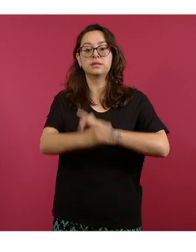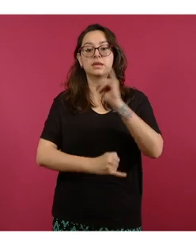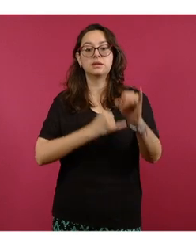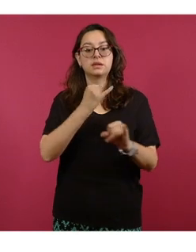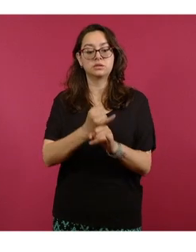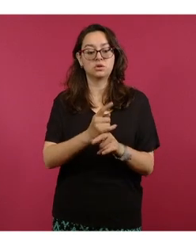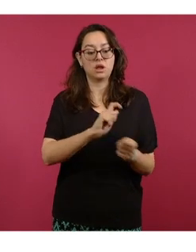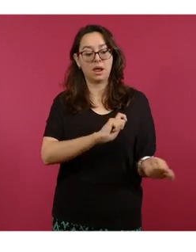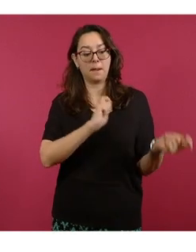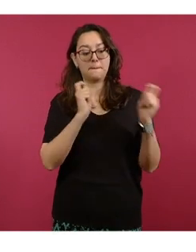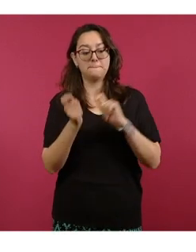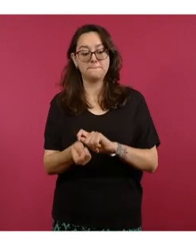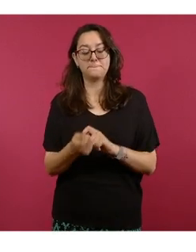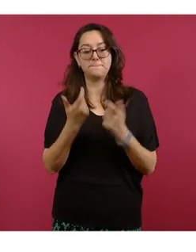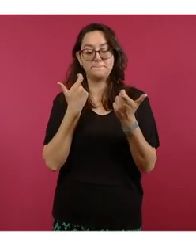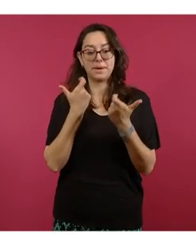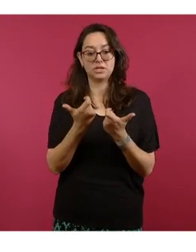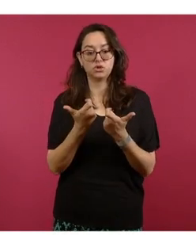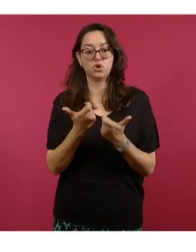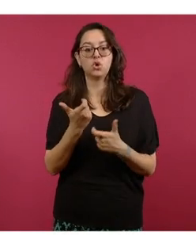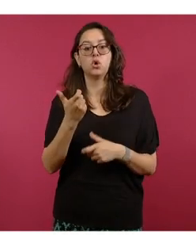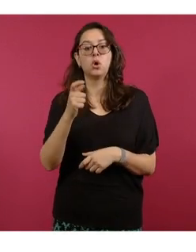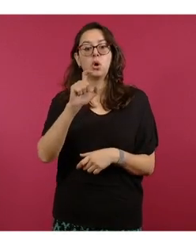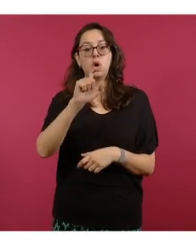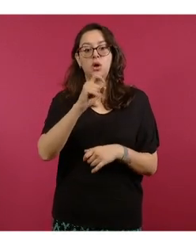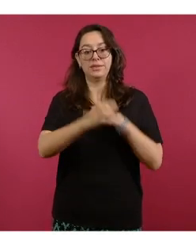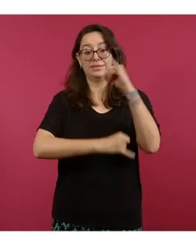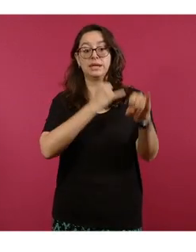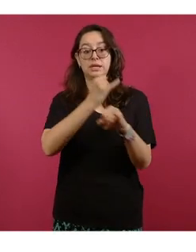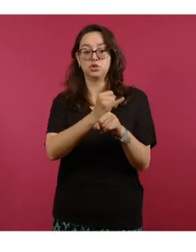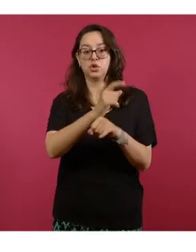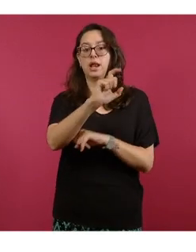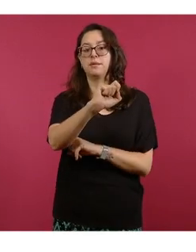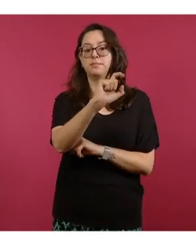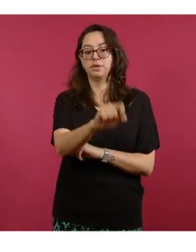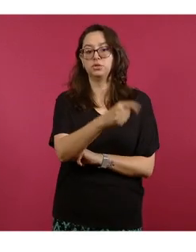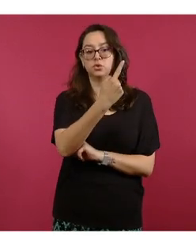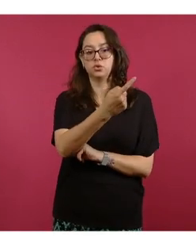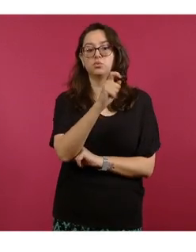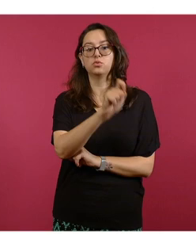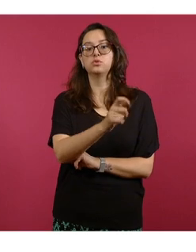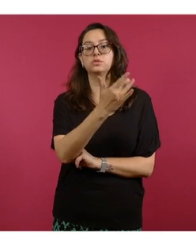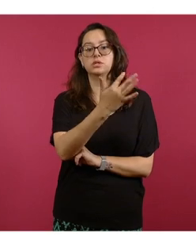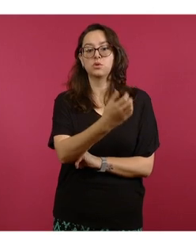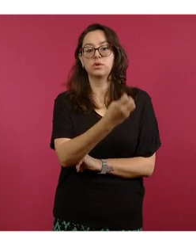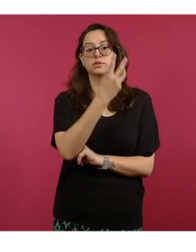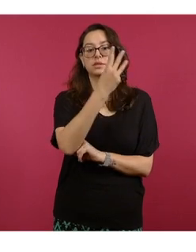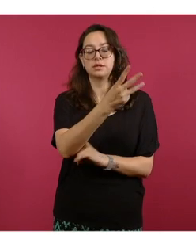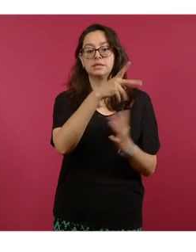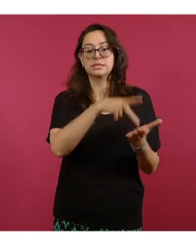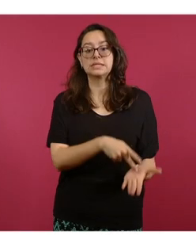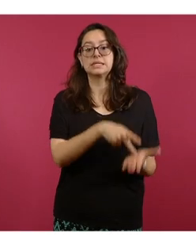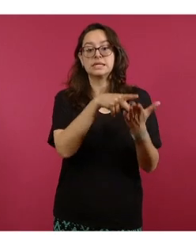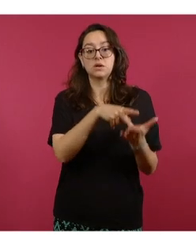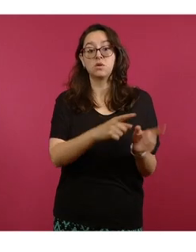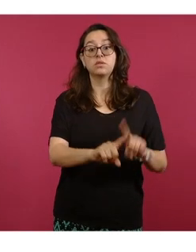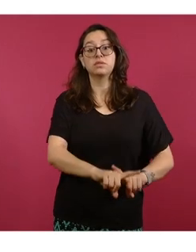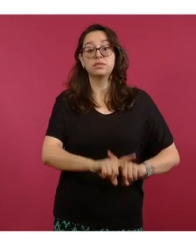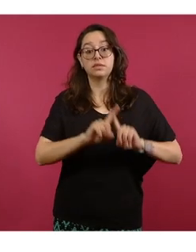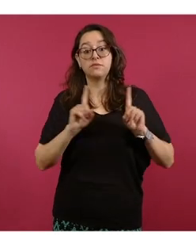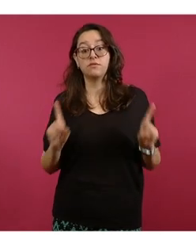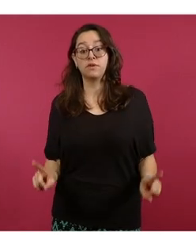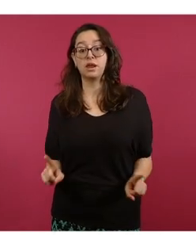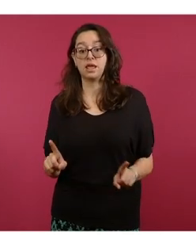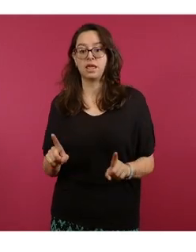convertido a pesos y litros fue de 21 pesos con 53 centavos por kilo, a diferencia del contexto